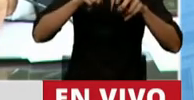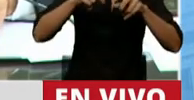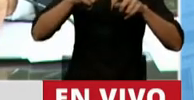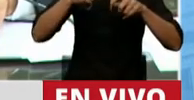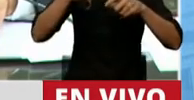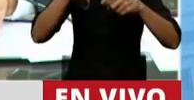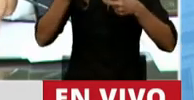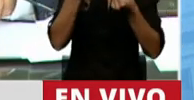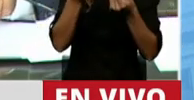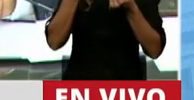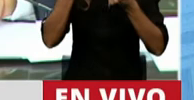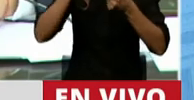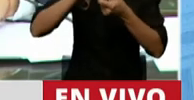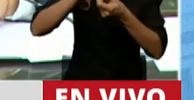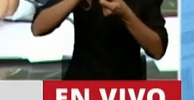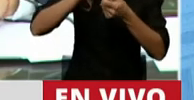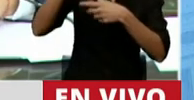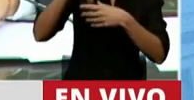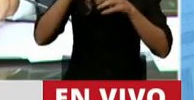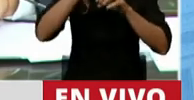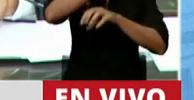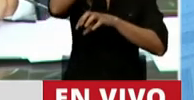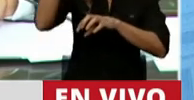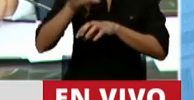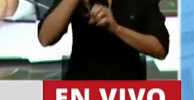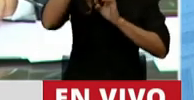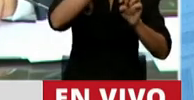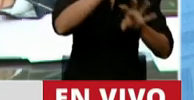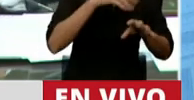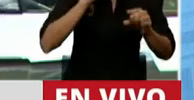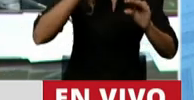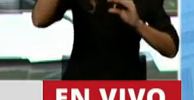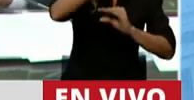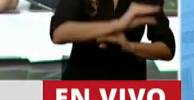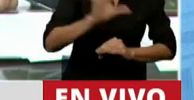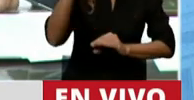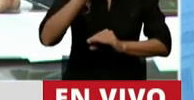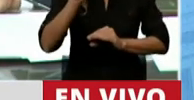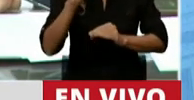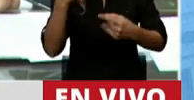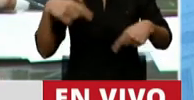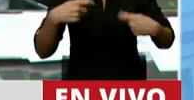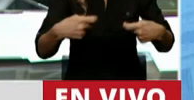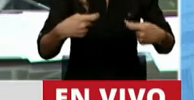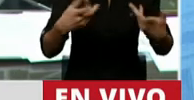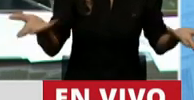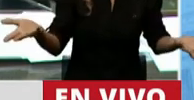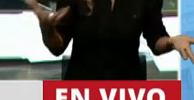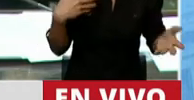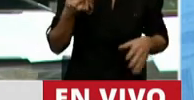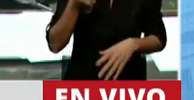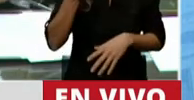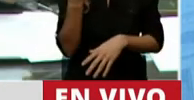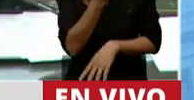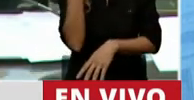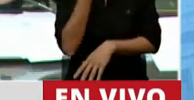a las provincias. No ha nombrado en casi una hora que ha brindado este pobre informe la